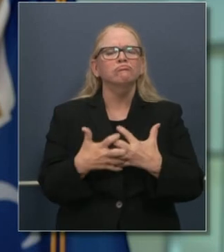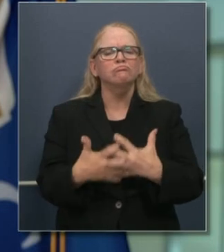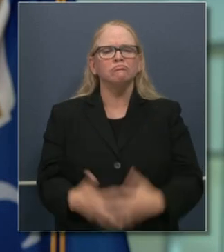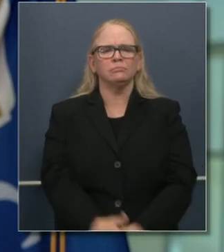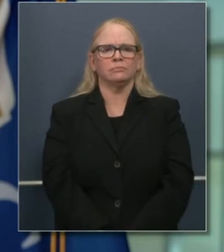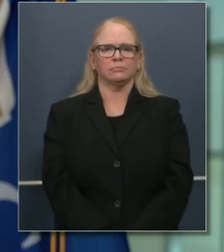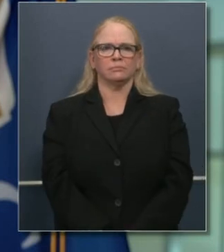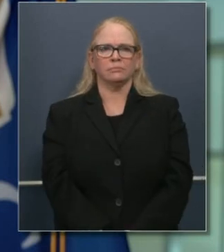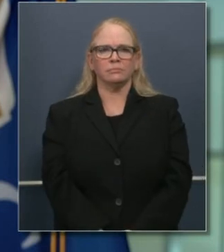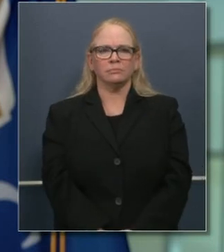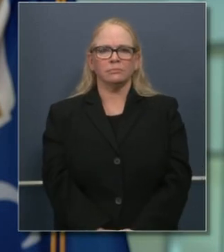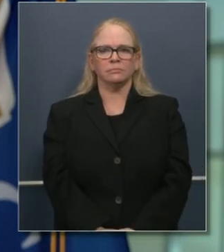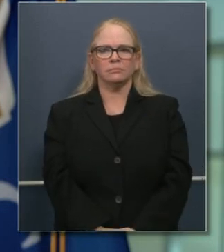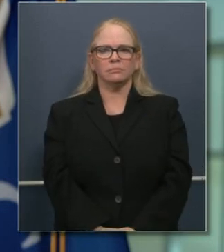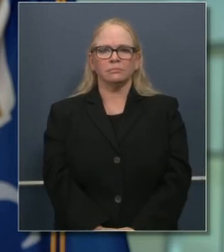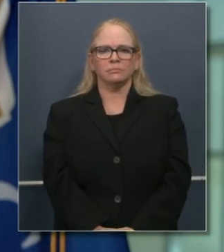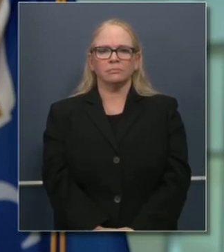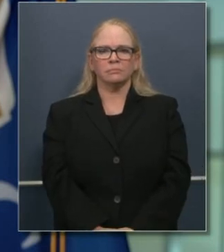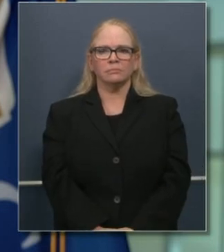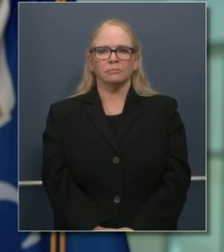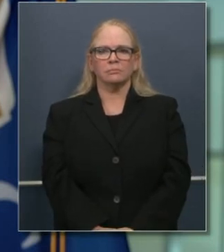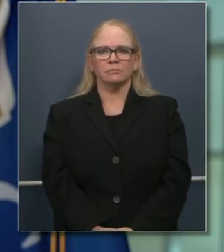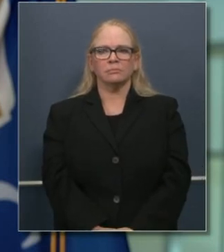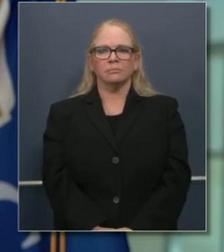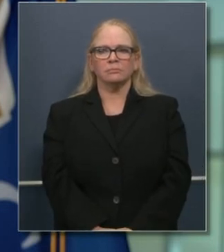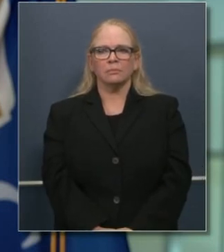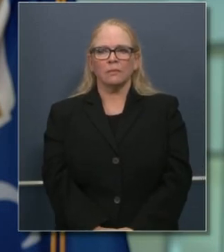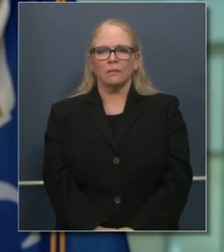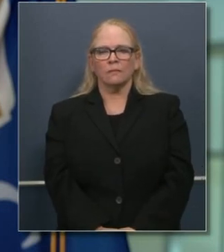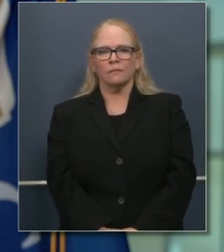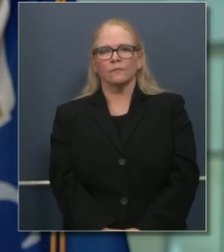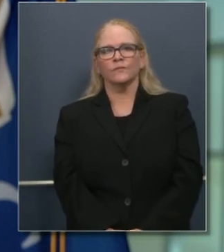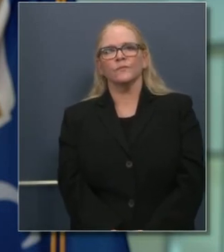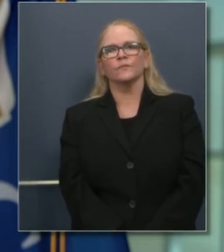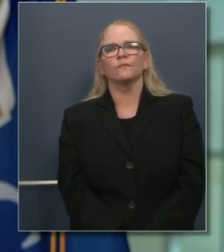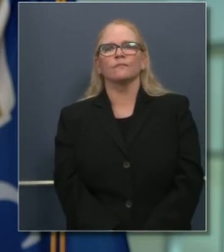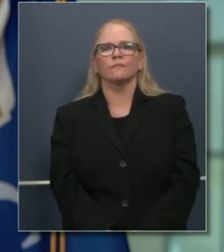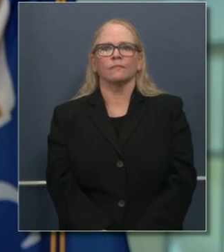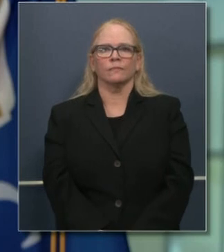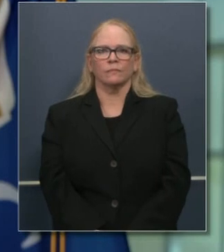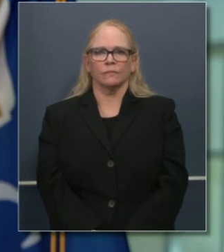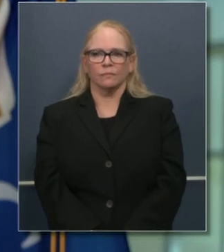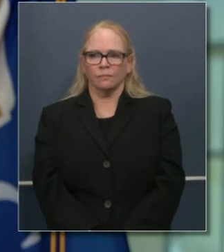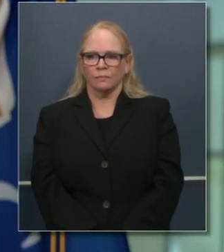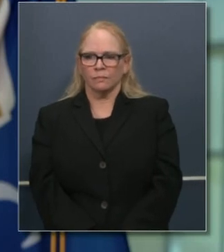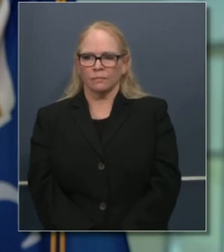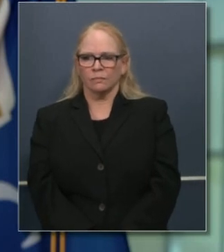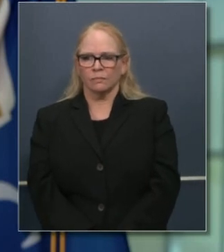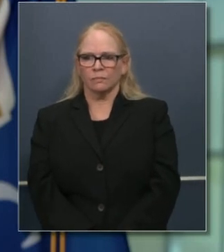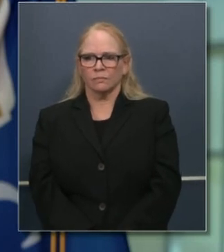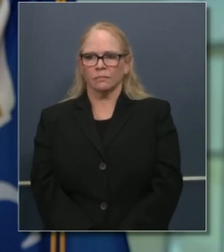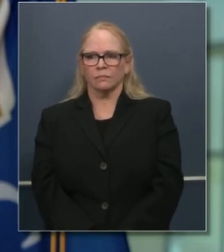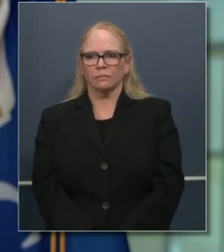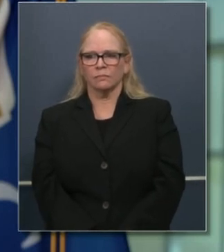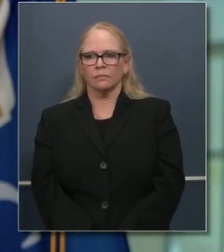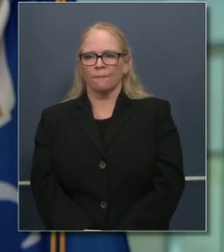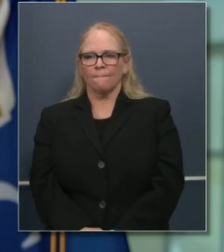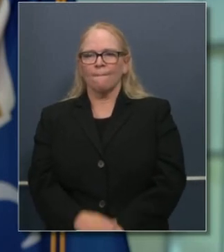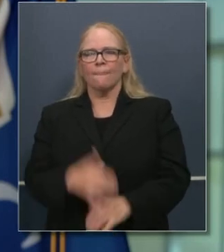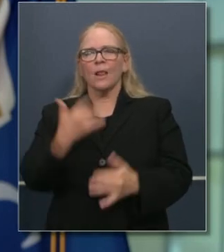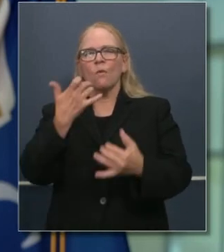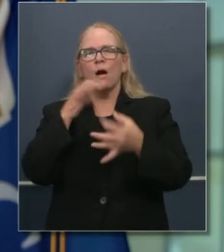¿Qué tal, gobernador? Tan solo quiero hacer unas preguntas más sobre este tema de los datos. Usted